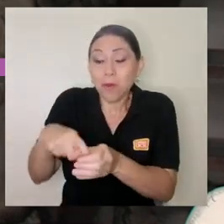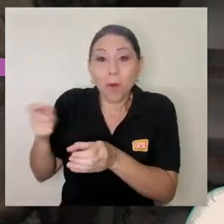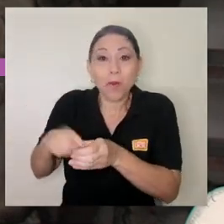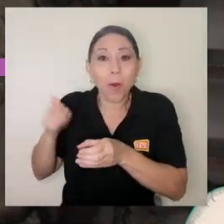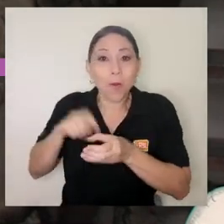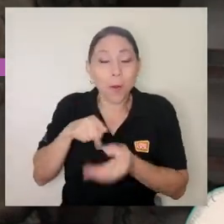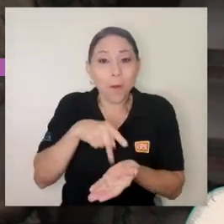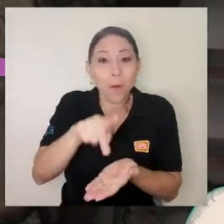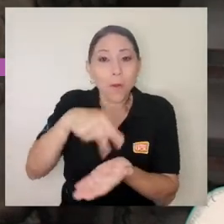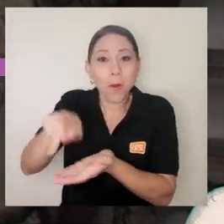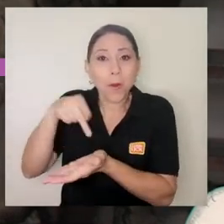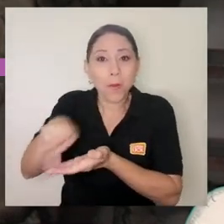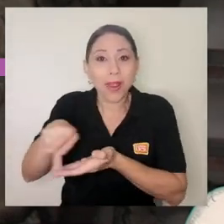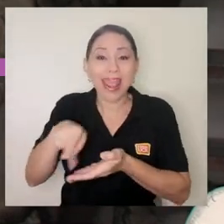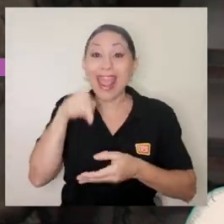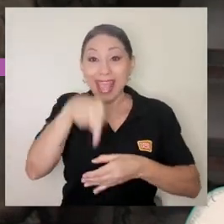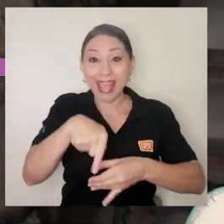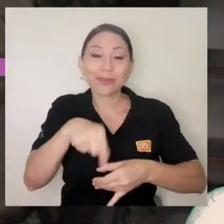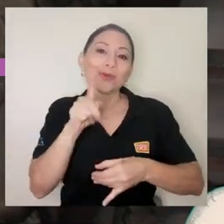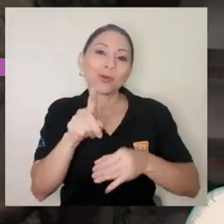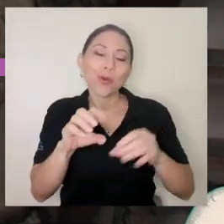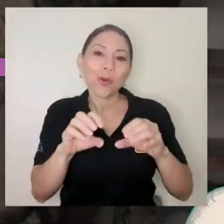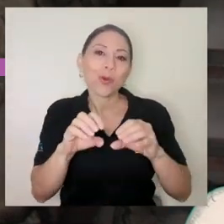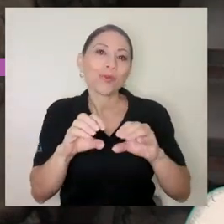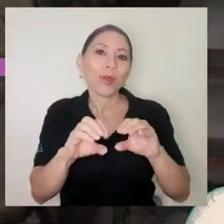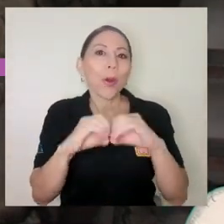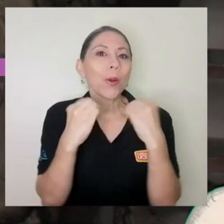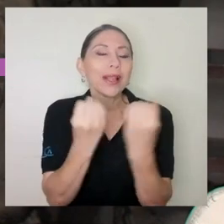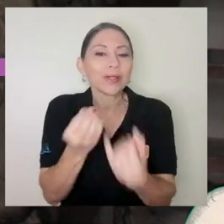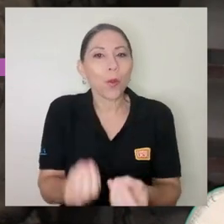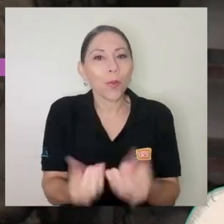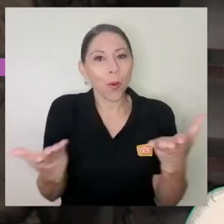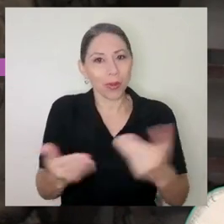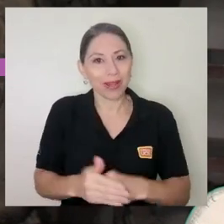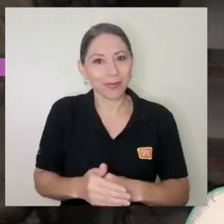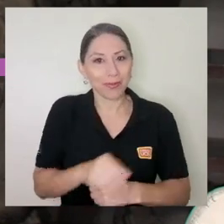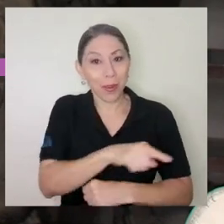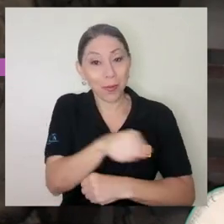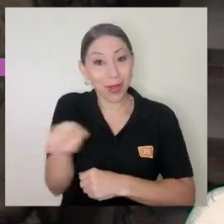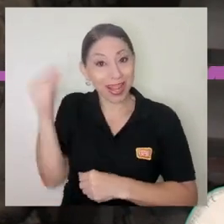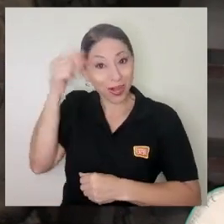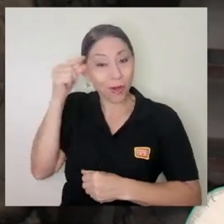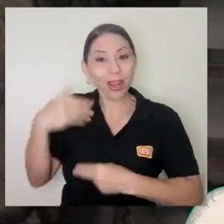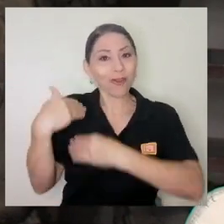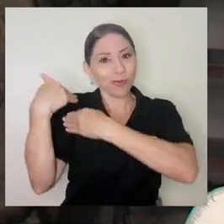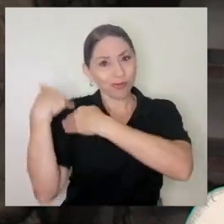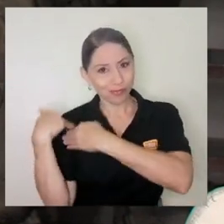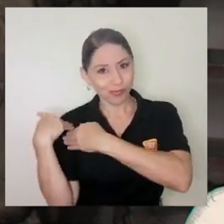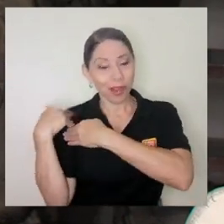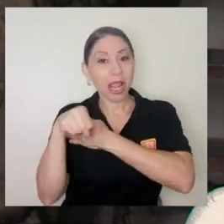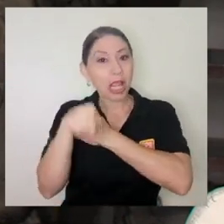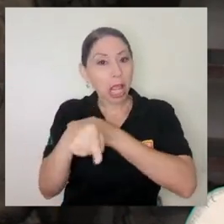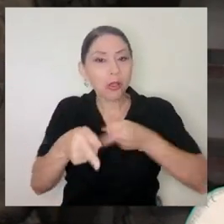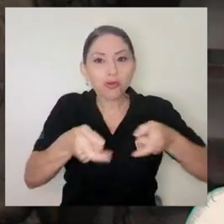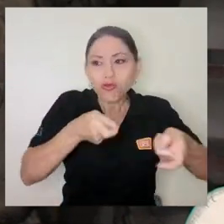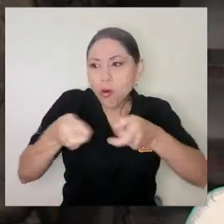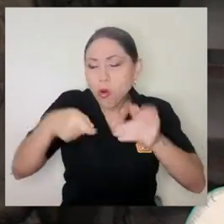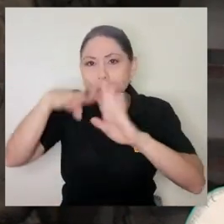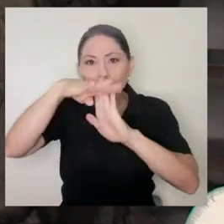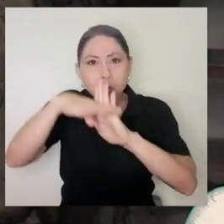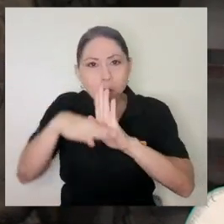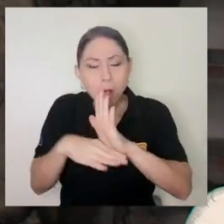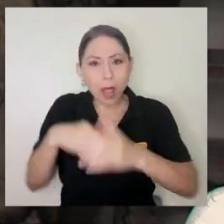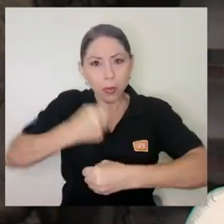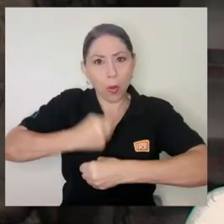Es decir, es un organismo público porque tiene, digamos, la delegación del Estado regular y fiscalizar el